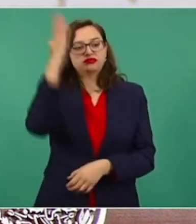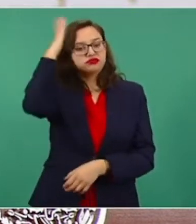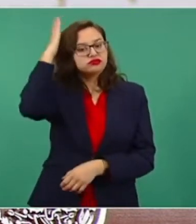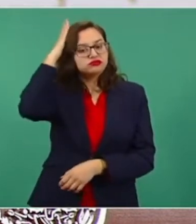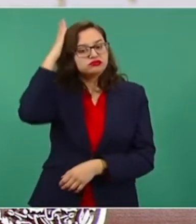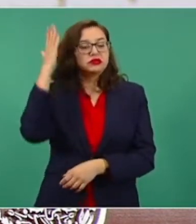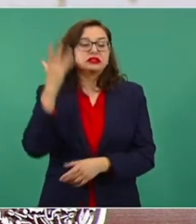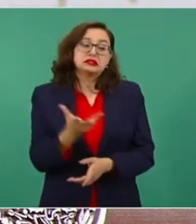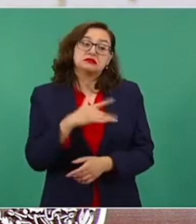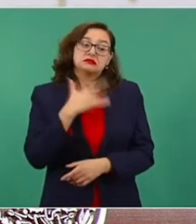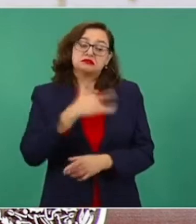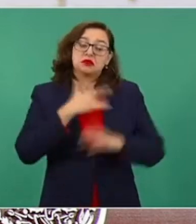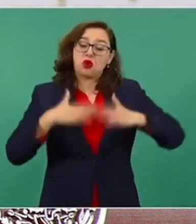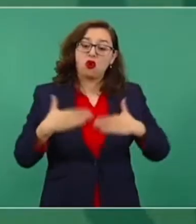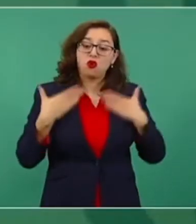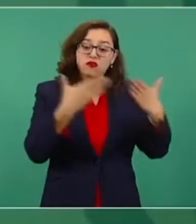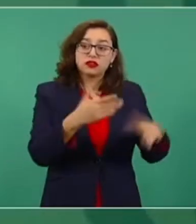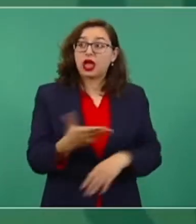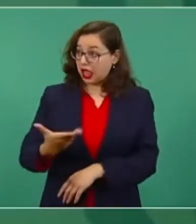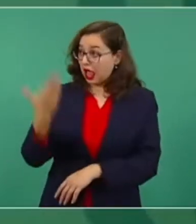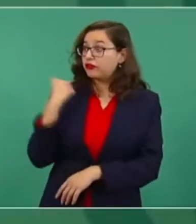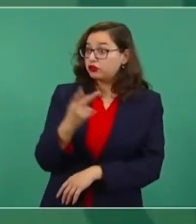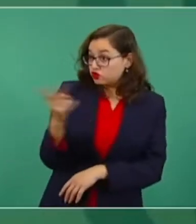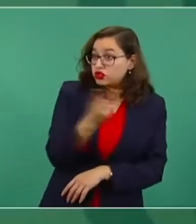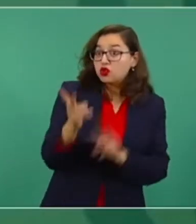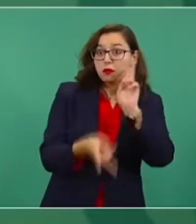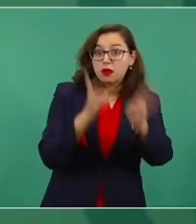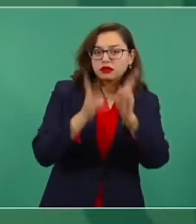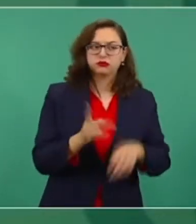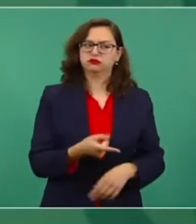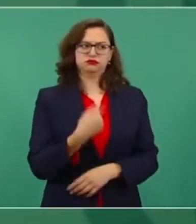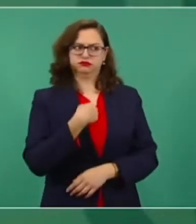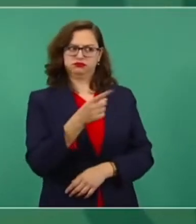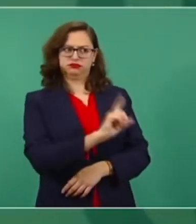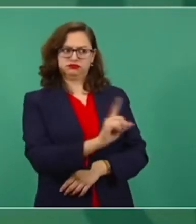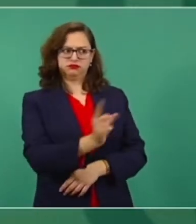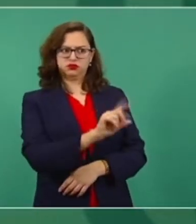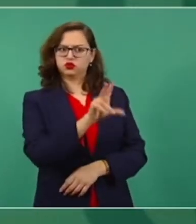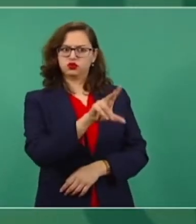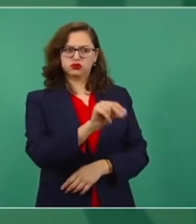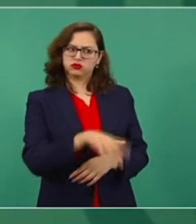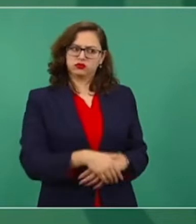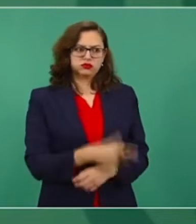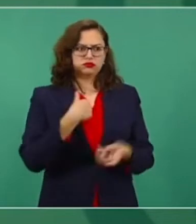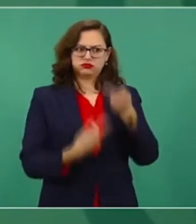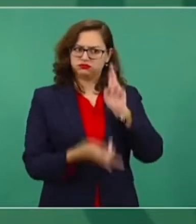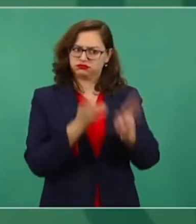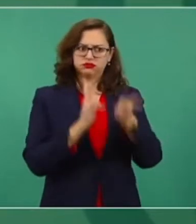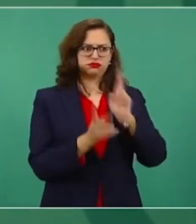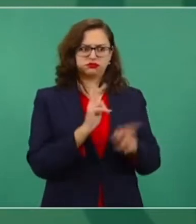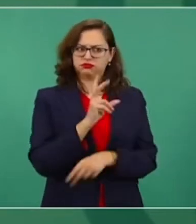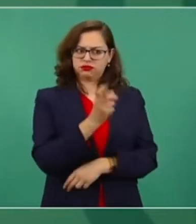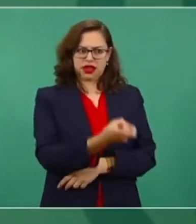Yo no hablo de estos asuntos con el fiscal Gertz Manero